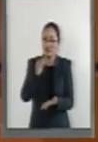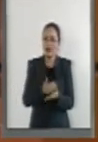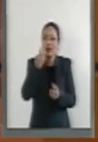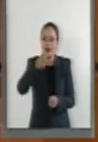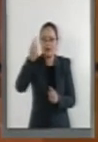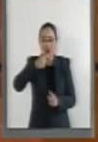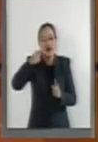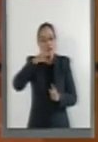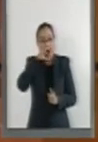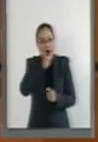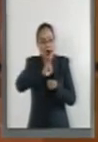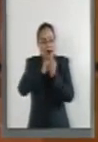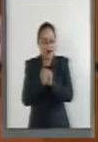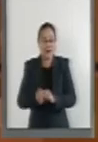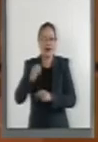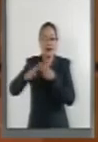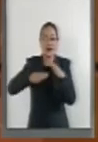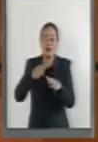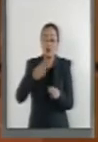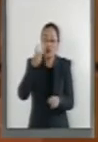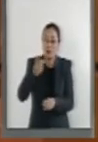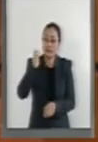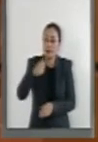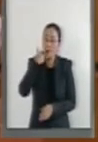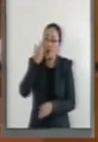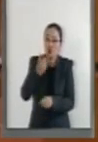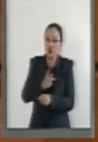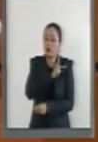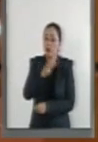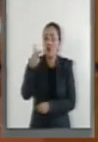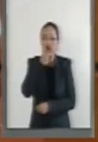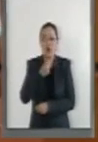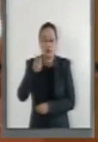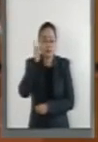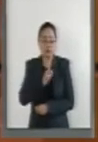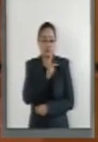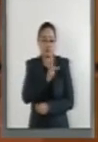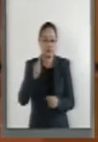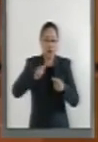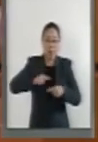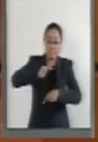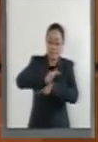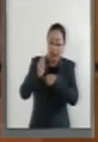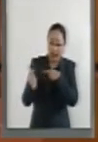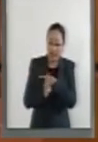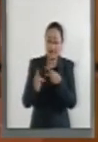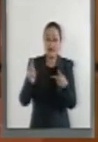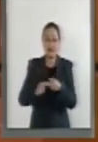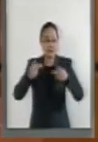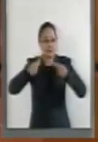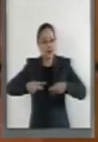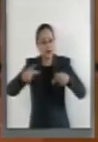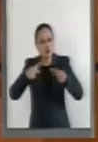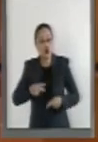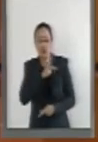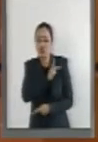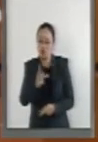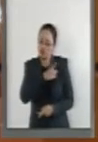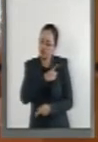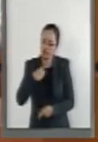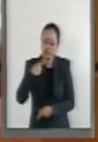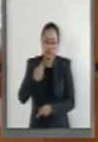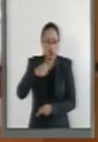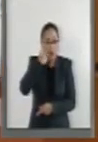calentamiento global implica la voluntad de todas y de todos, de todos los países, de las personas, y hacer un cambio